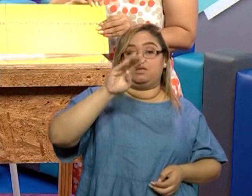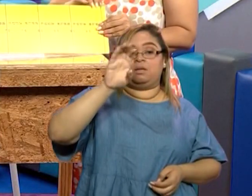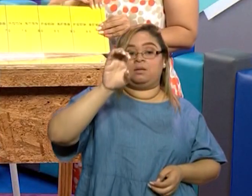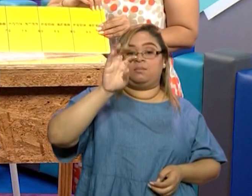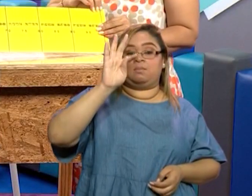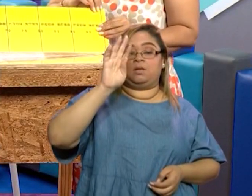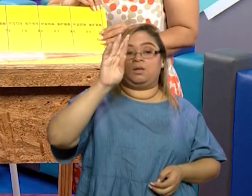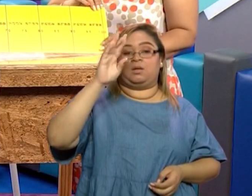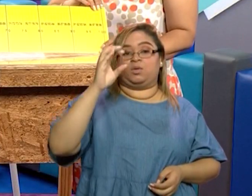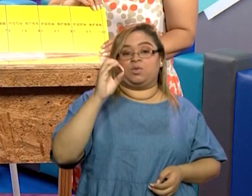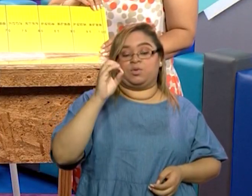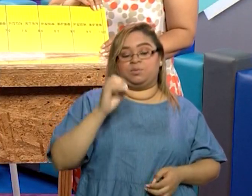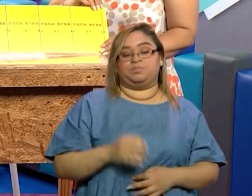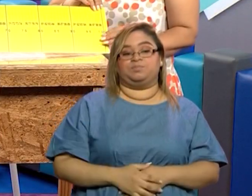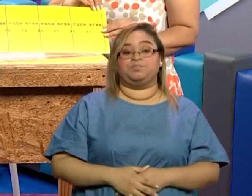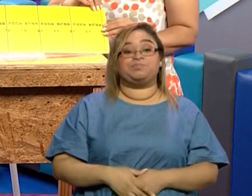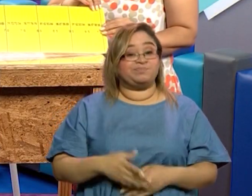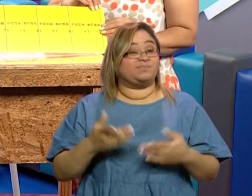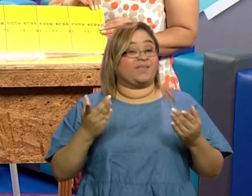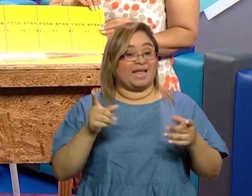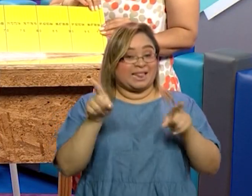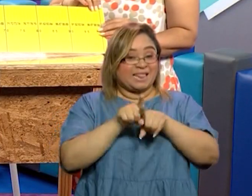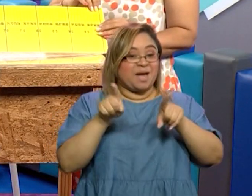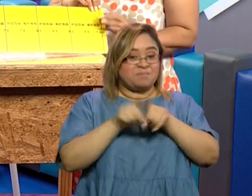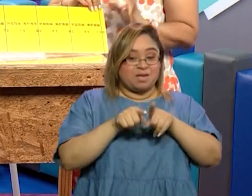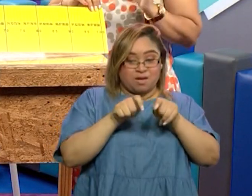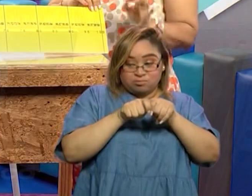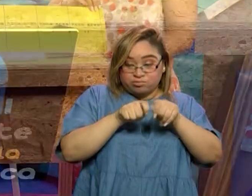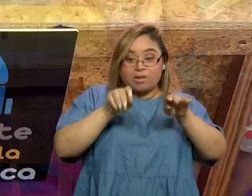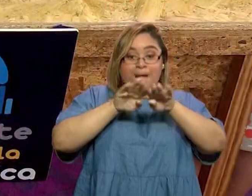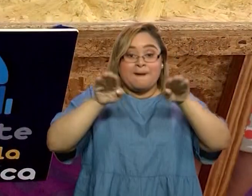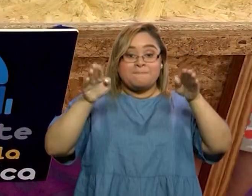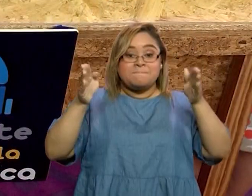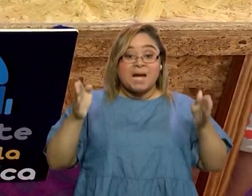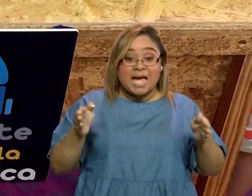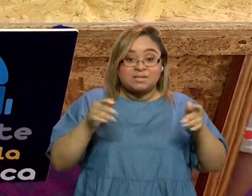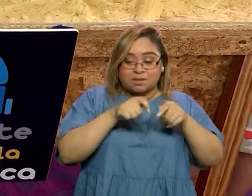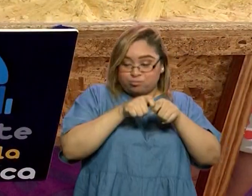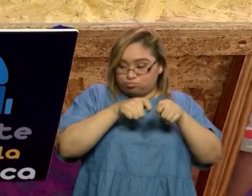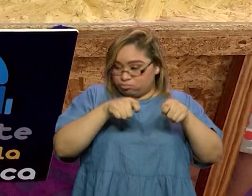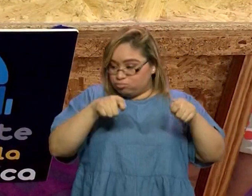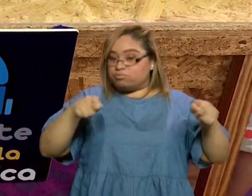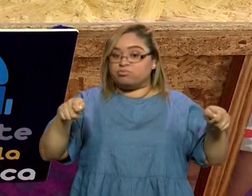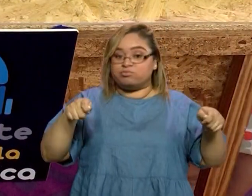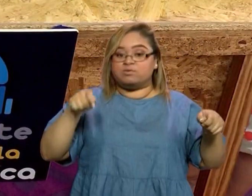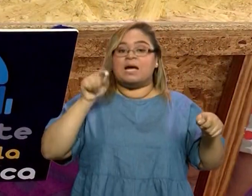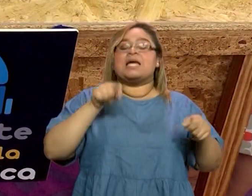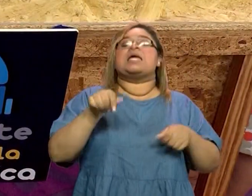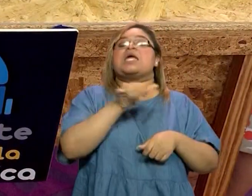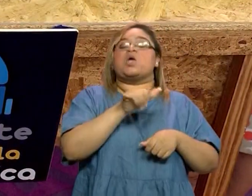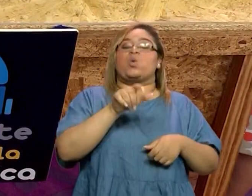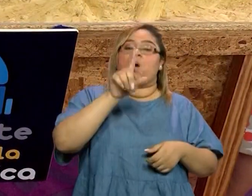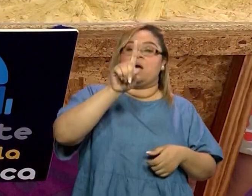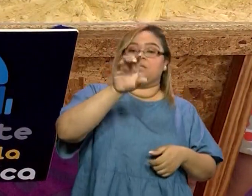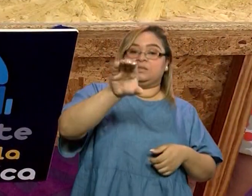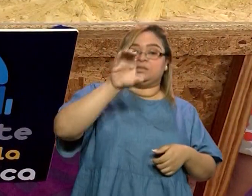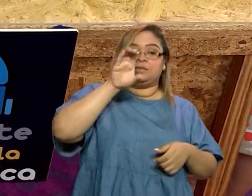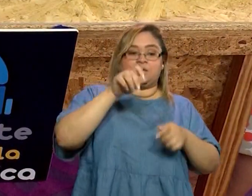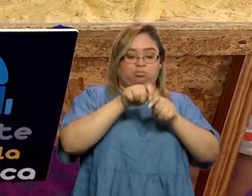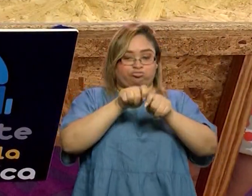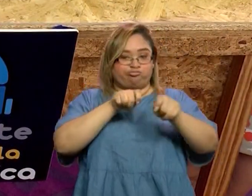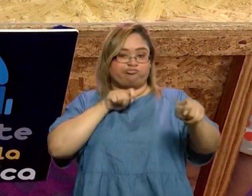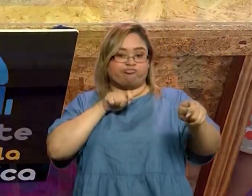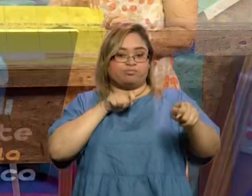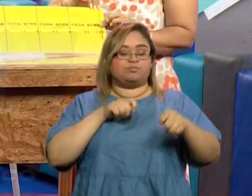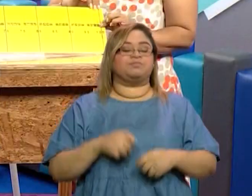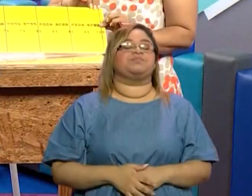de la medida de la mesa que estamos utilizando, maestra. Exactamente, o sea que aquí la mesa tiene aproximadamente 100 centímetros. Así es. Es